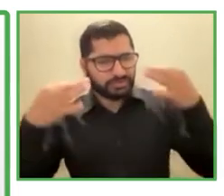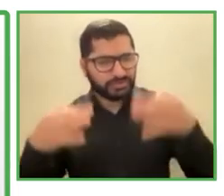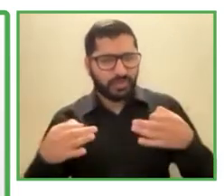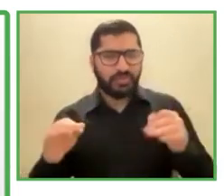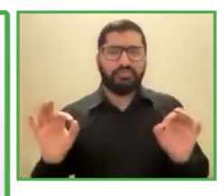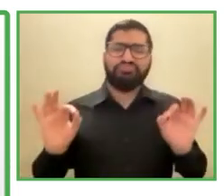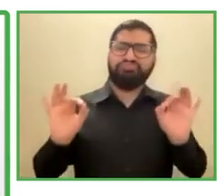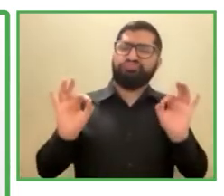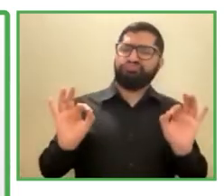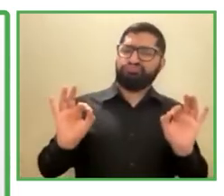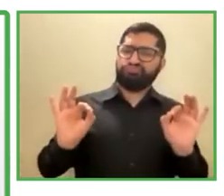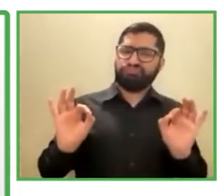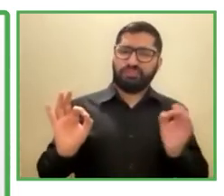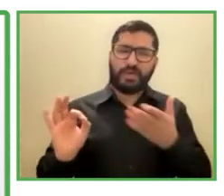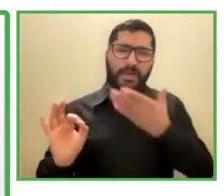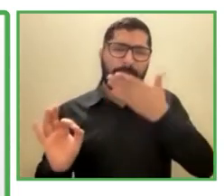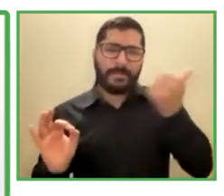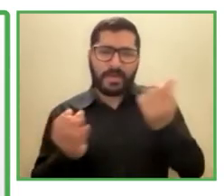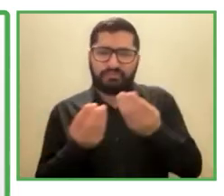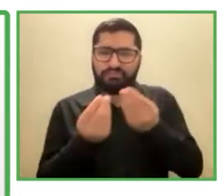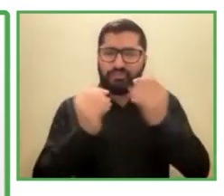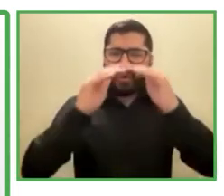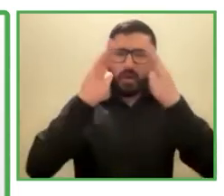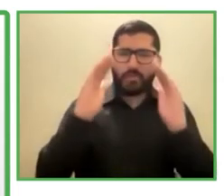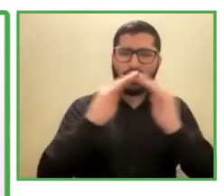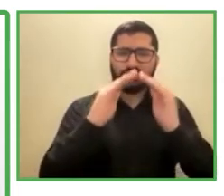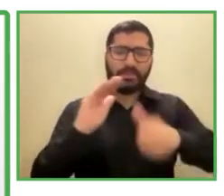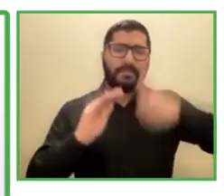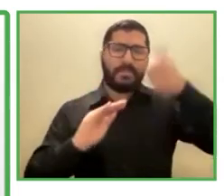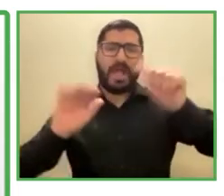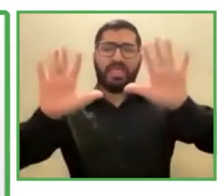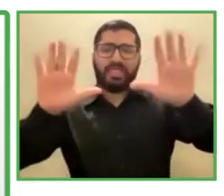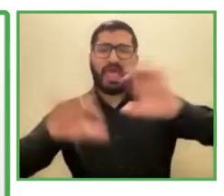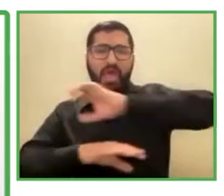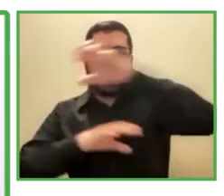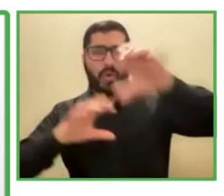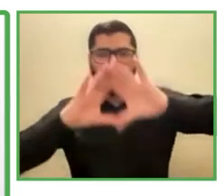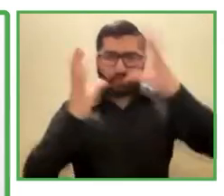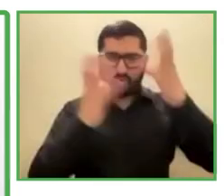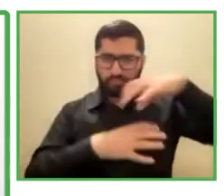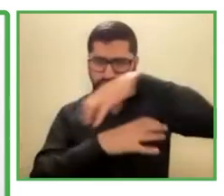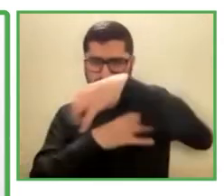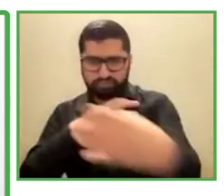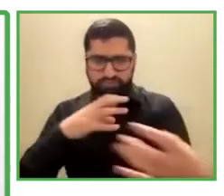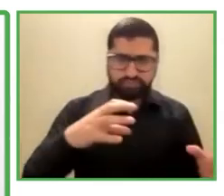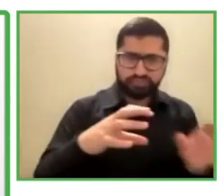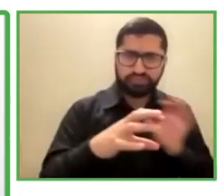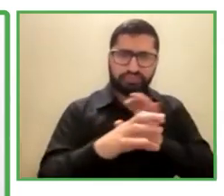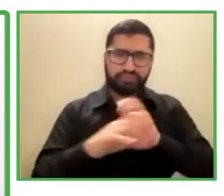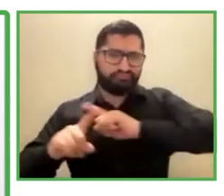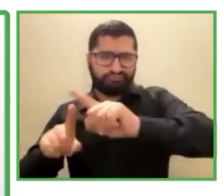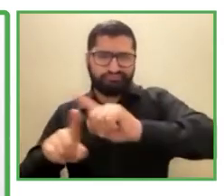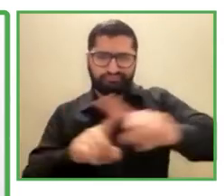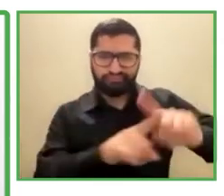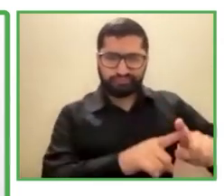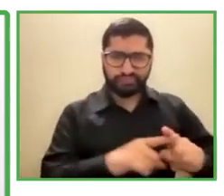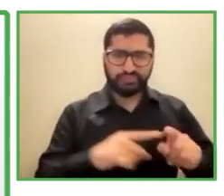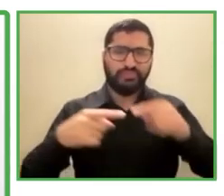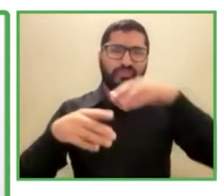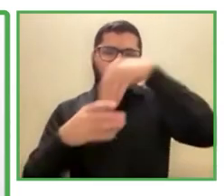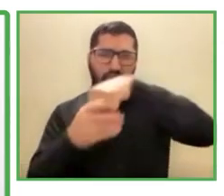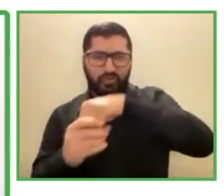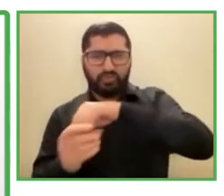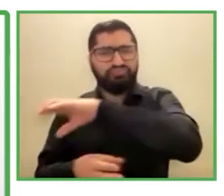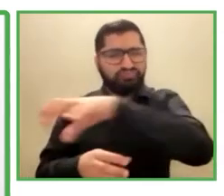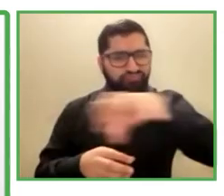en más de 10 países alrededor del mundo. Están repartidas en todos los rincones de Filipinas y Malasia,